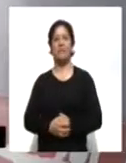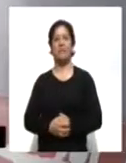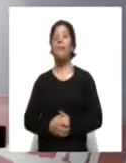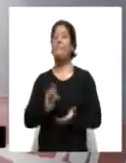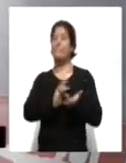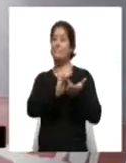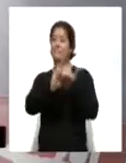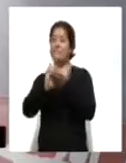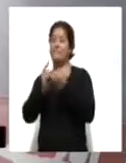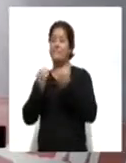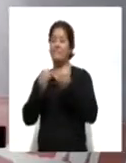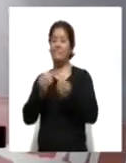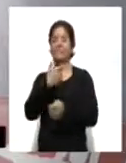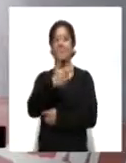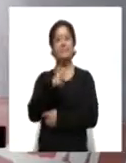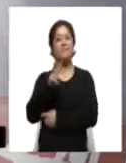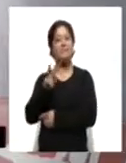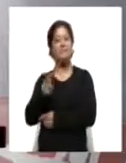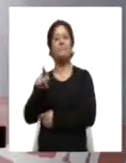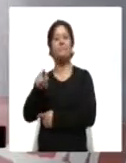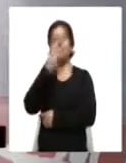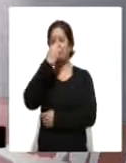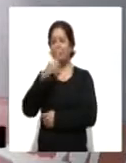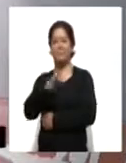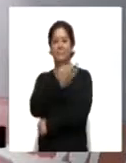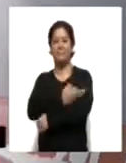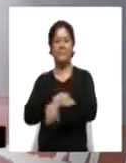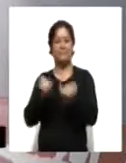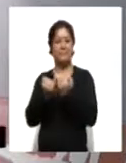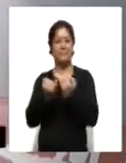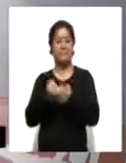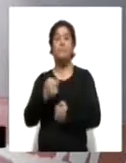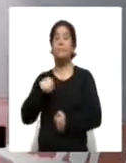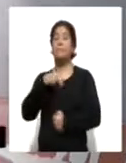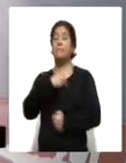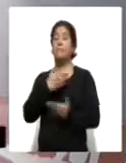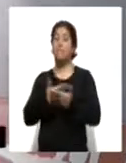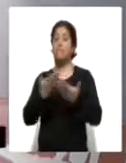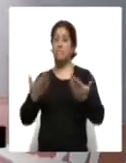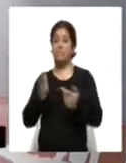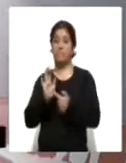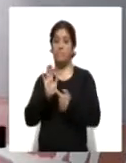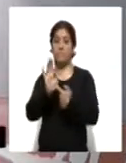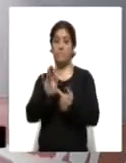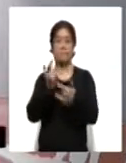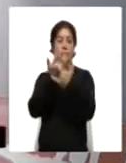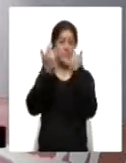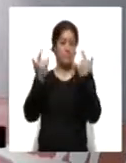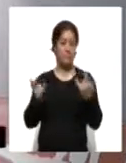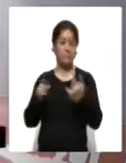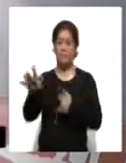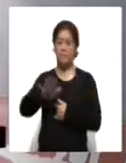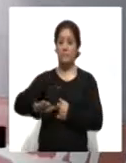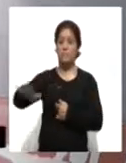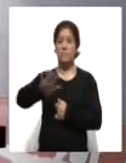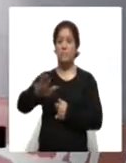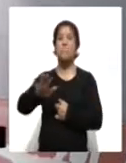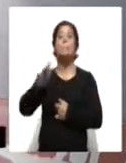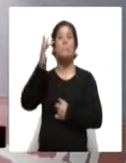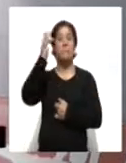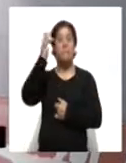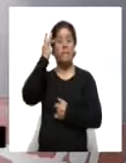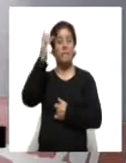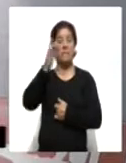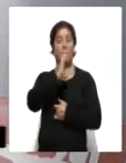Muchísimas gracias Giovanni Valdés, también para ti una excelente tarde y nosotros a continuación le vamos a presentar la historia de una comunidad de Xalostoc